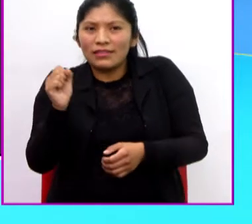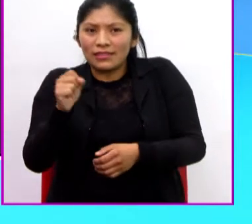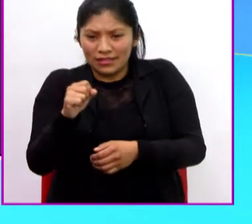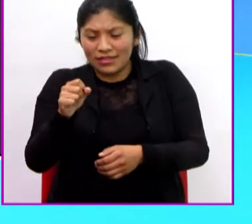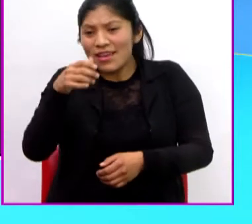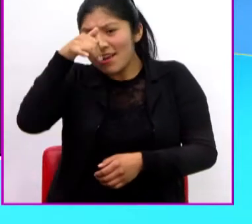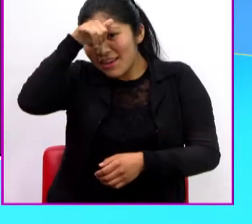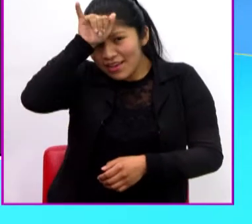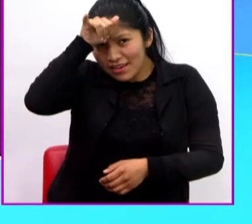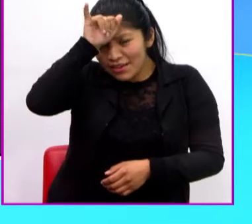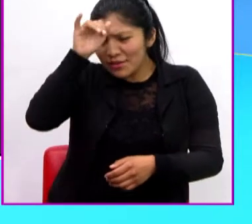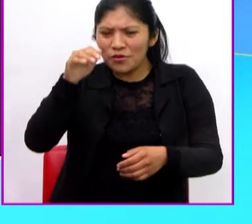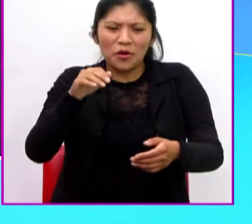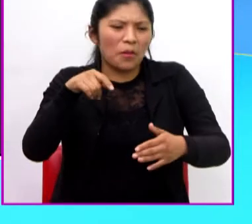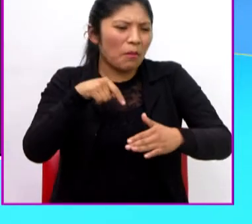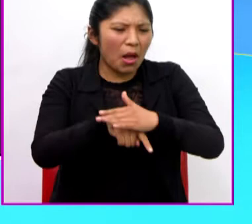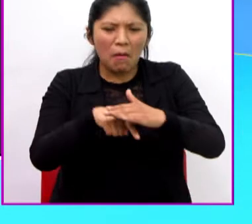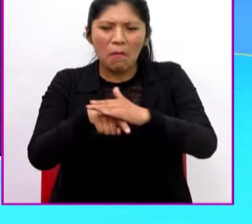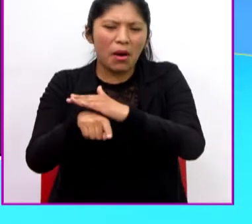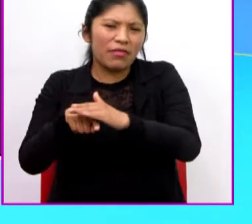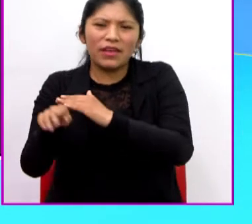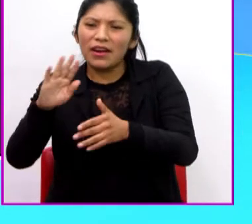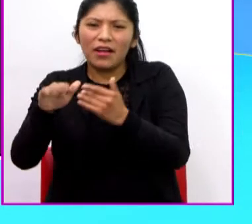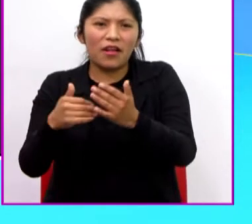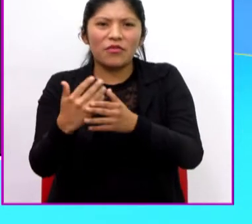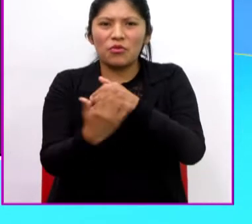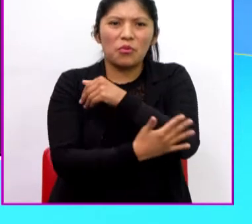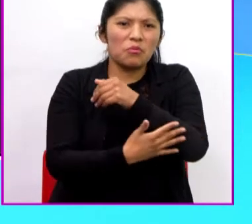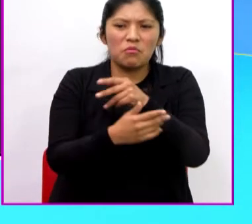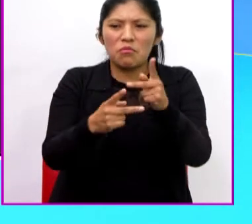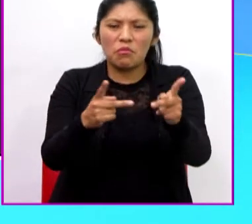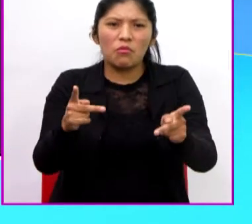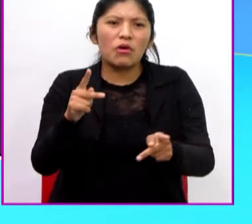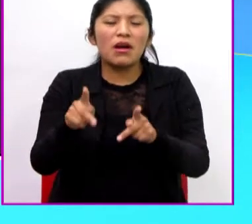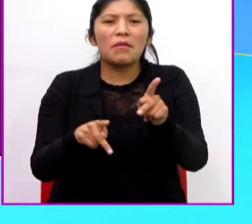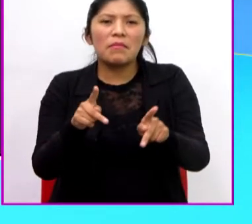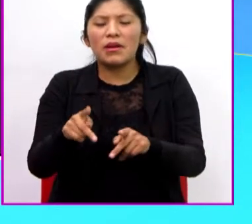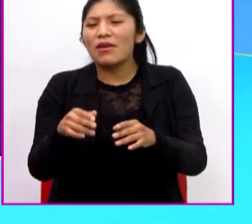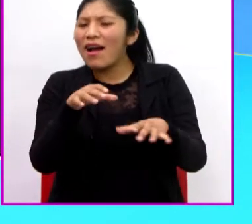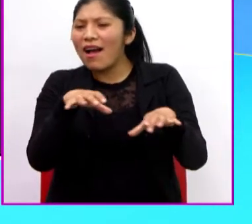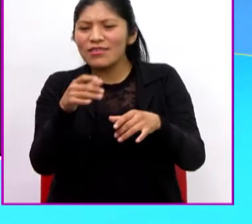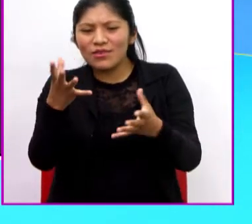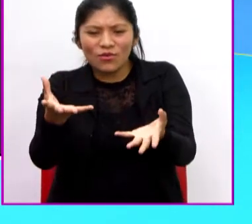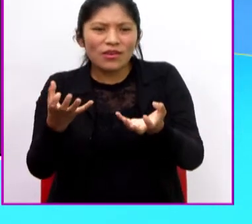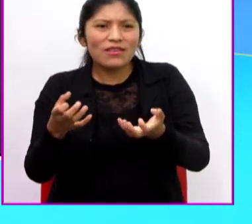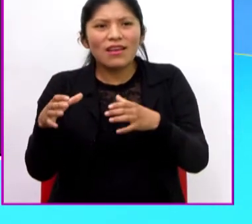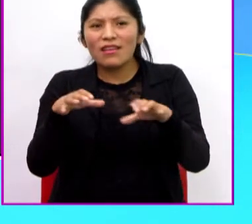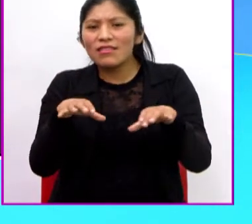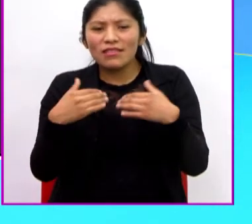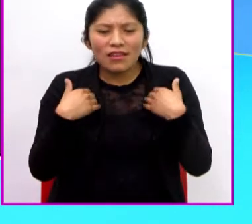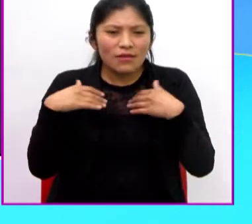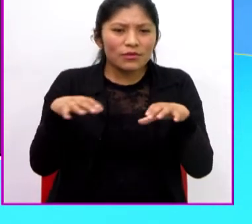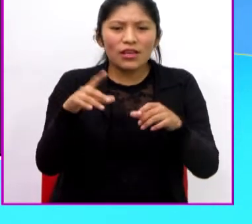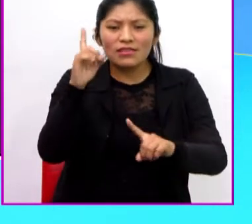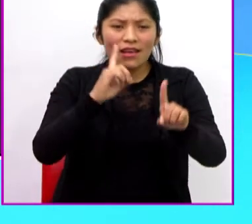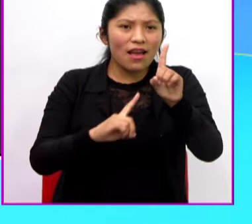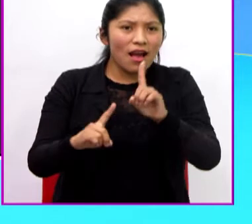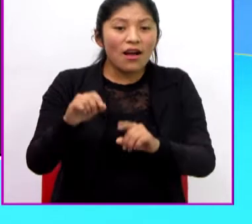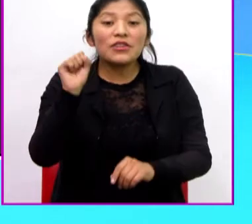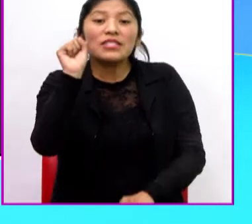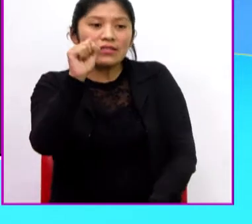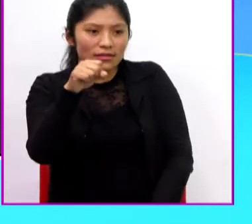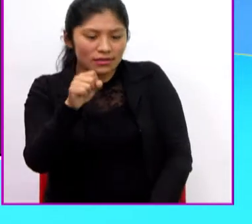toro va a terminar matando a todo el pueblo! ¡Hace lo que quiere! ¡Hay que hacer algo! ¡Eso!